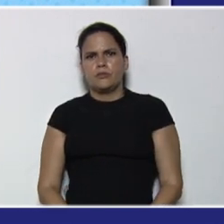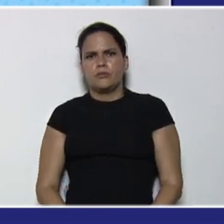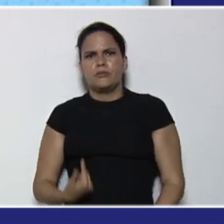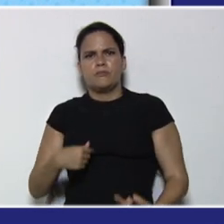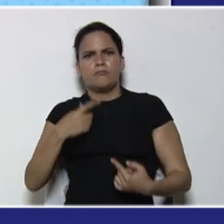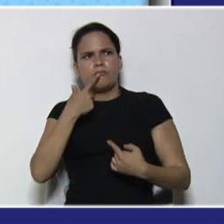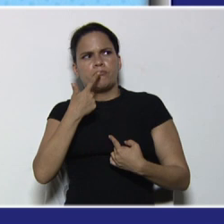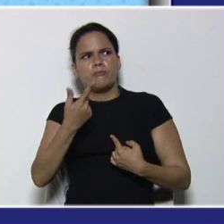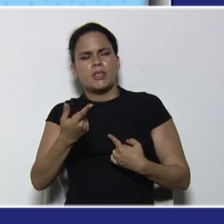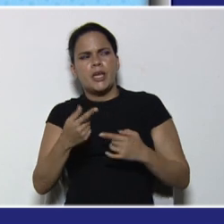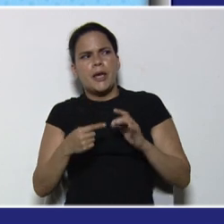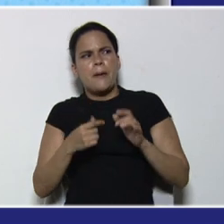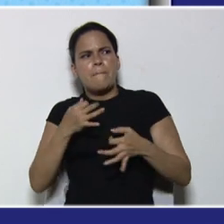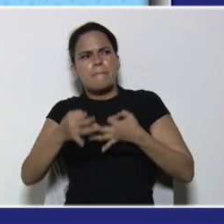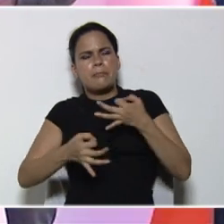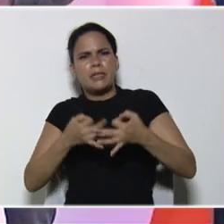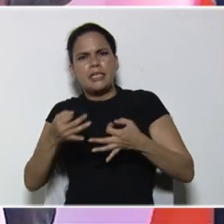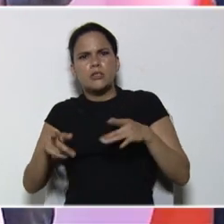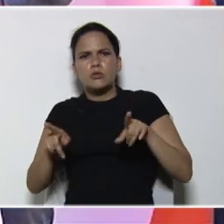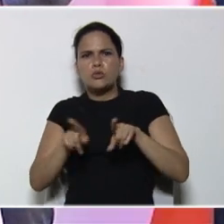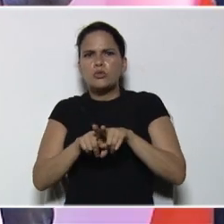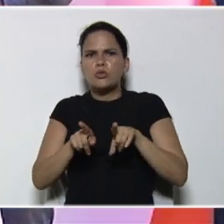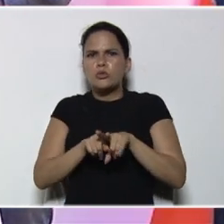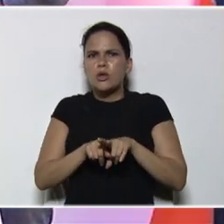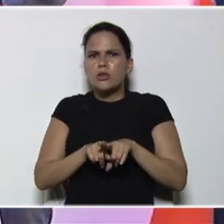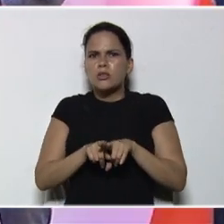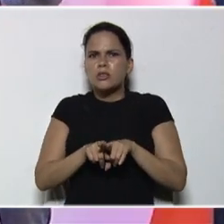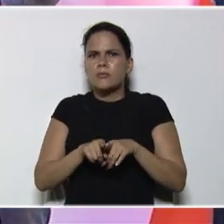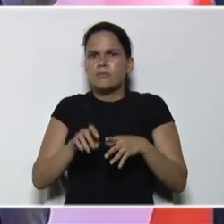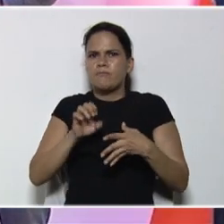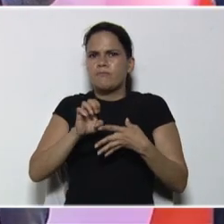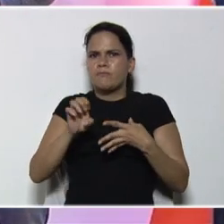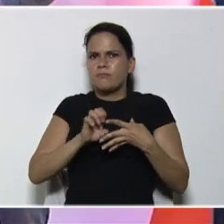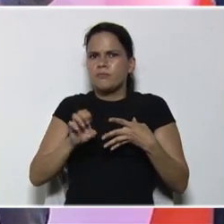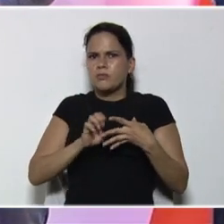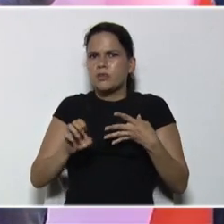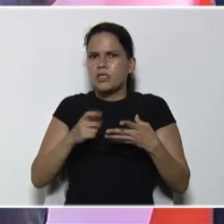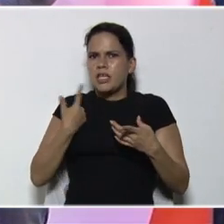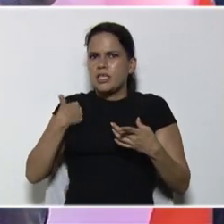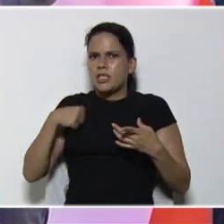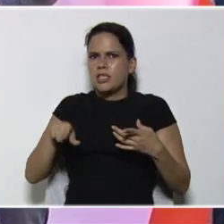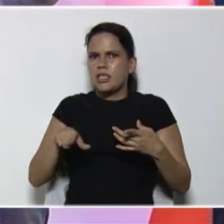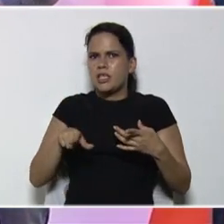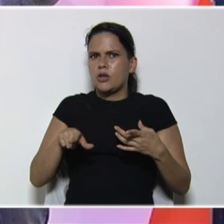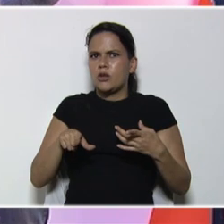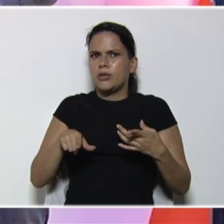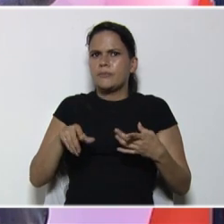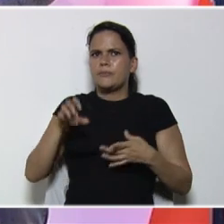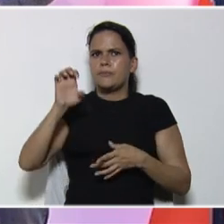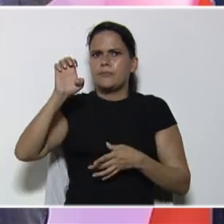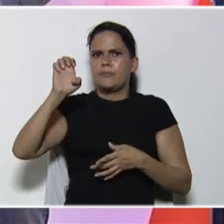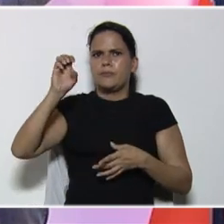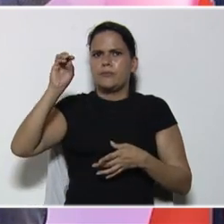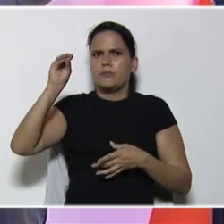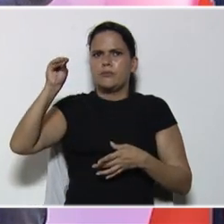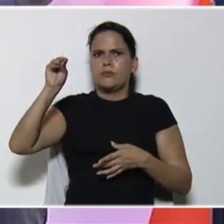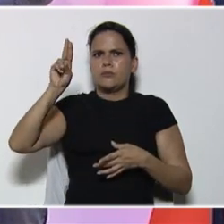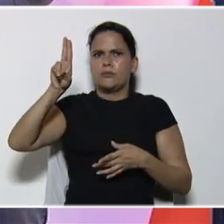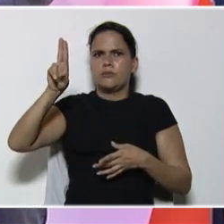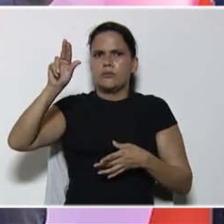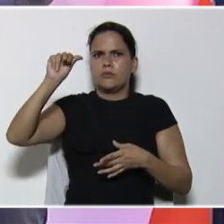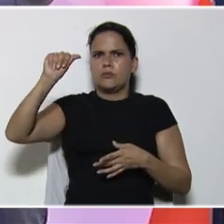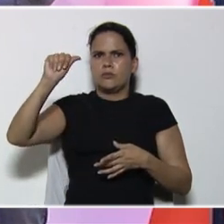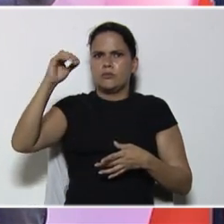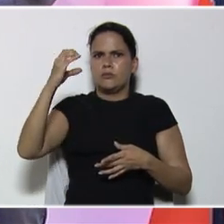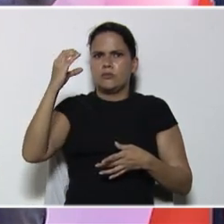entre los componentes que tiene una ecuación, tenemos dos miembros, la igualdad, los